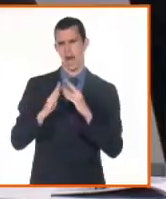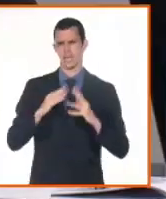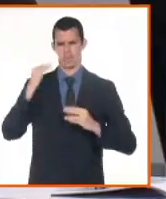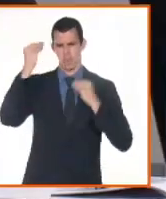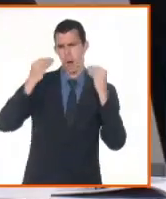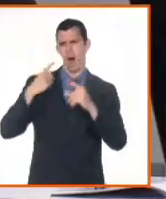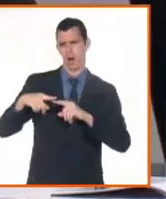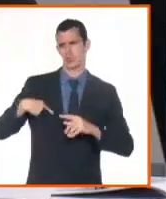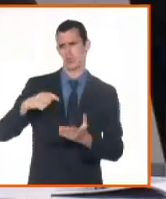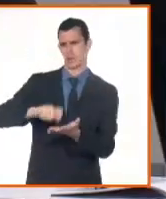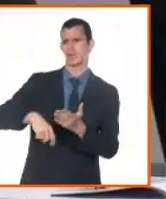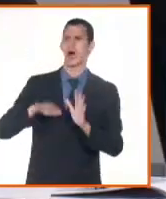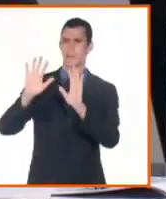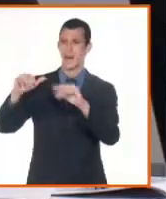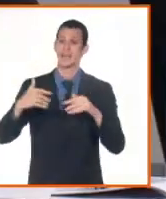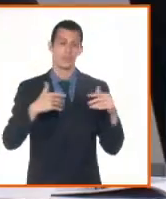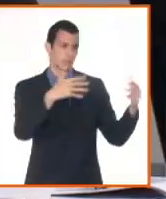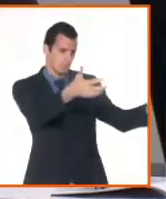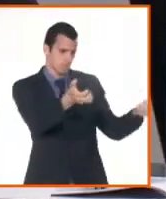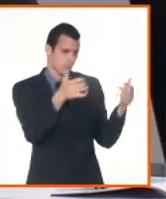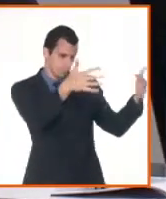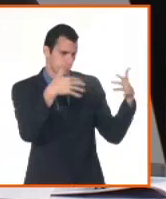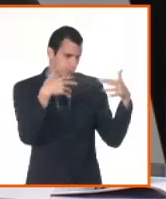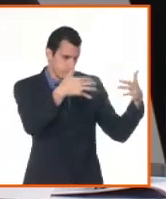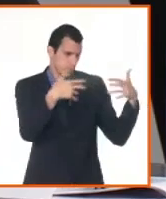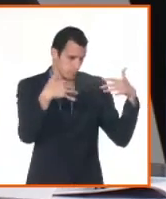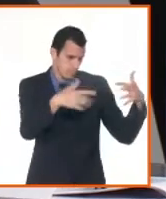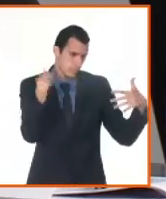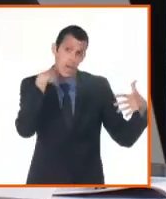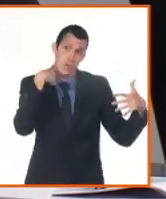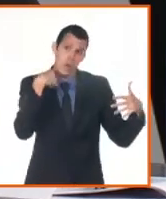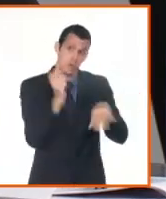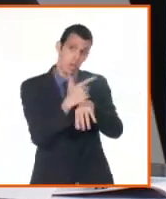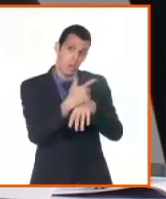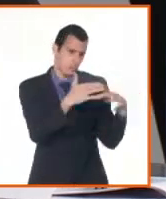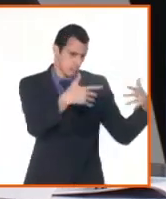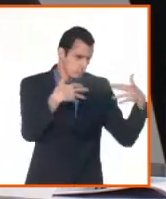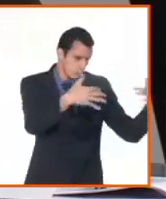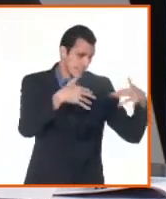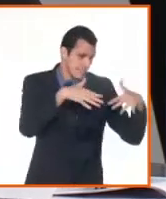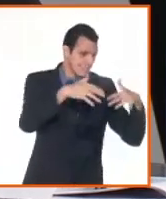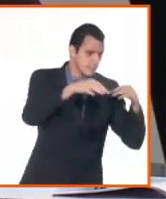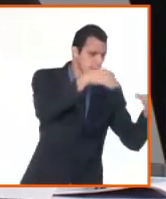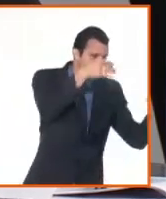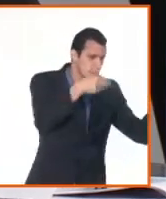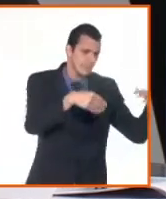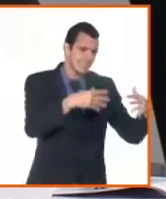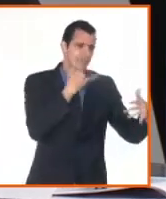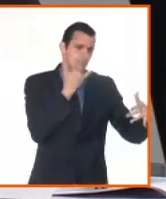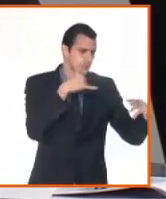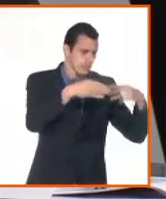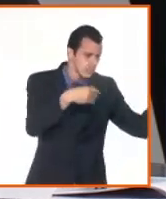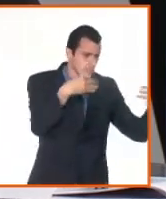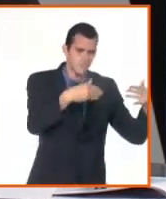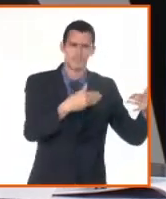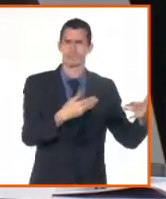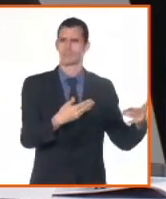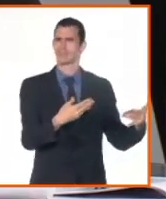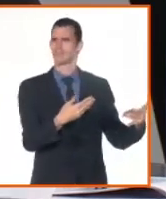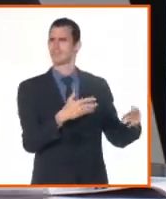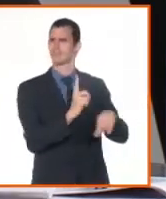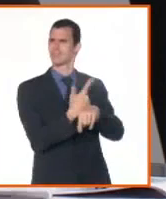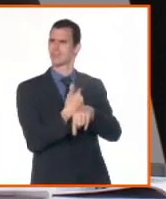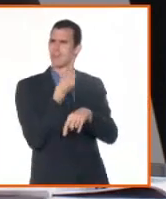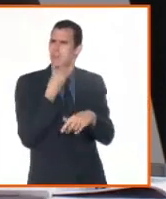a los servicios y demás. Entonces, este ha sido un registro que desde su nacimiento nació